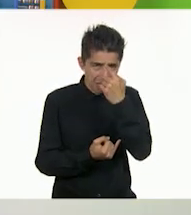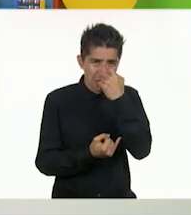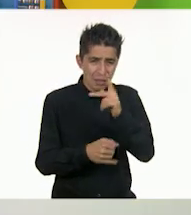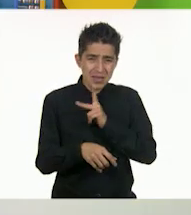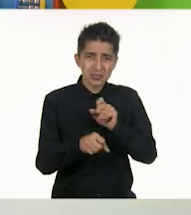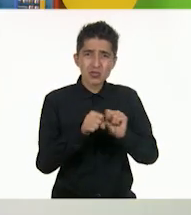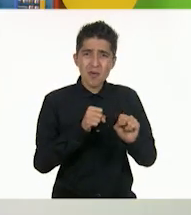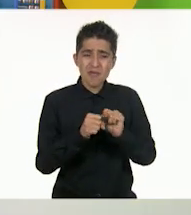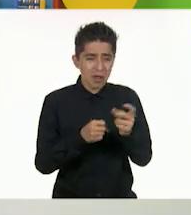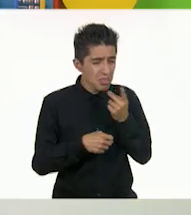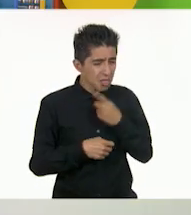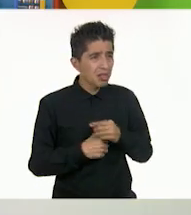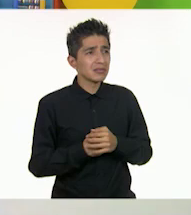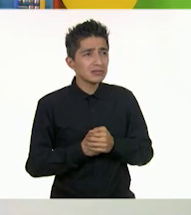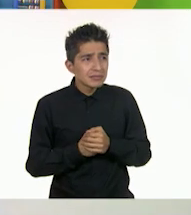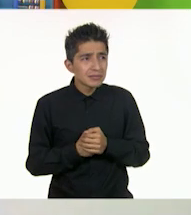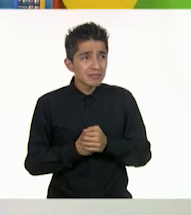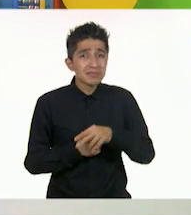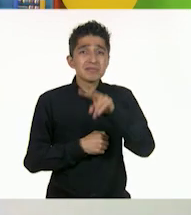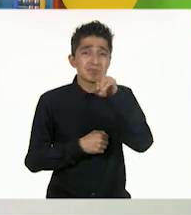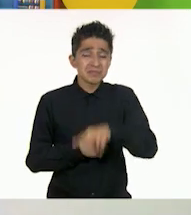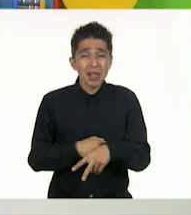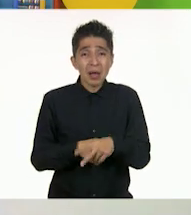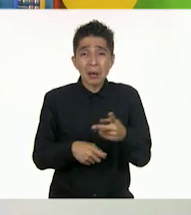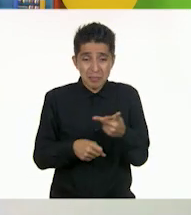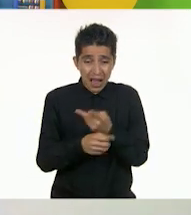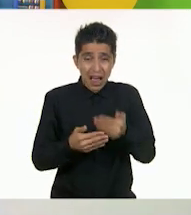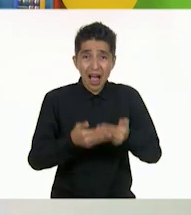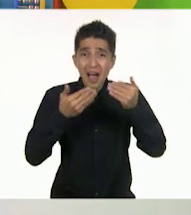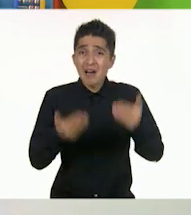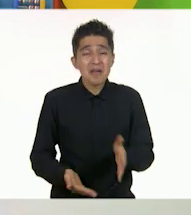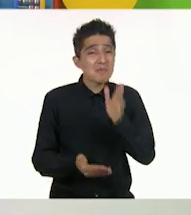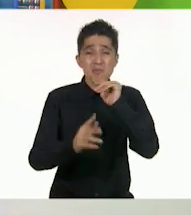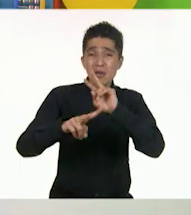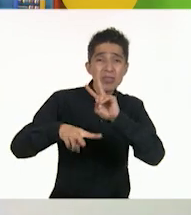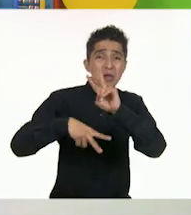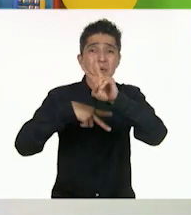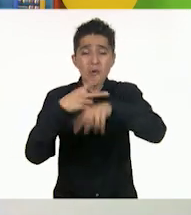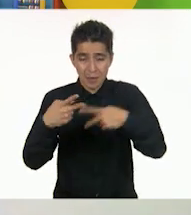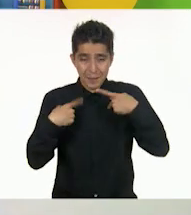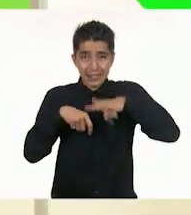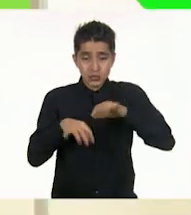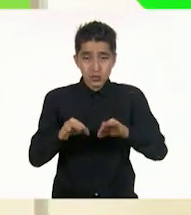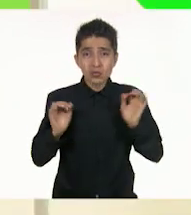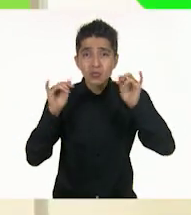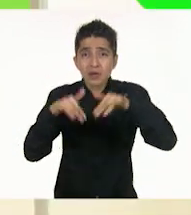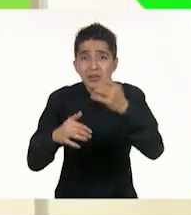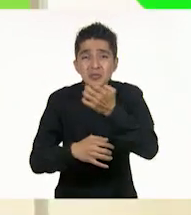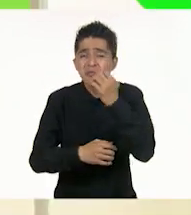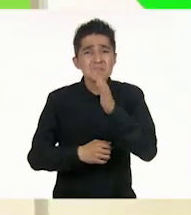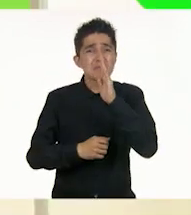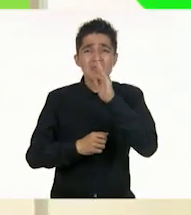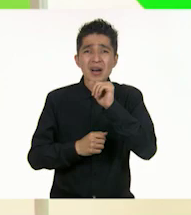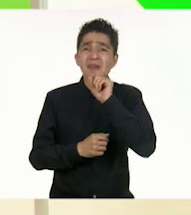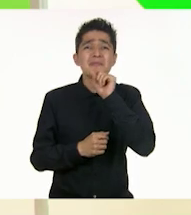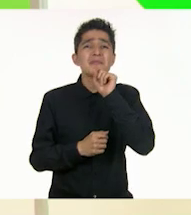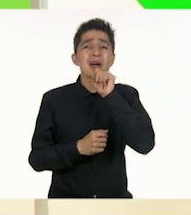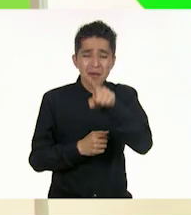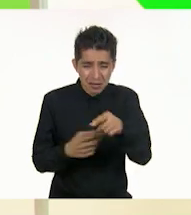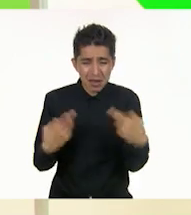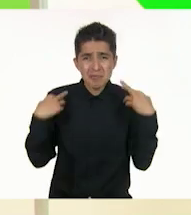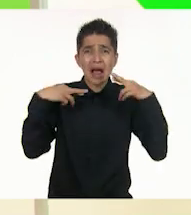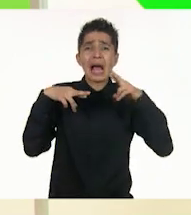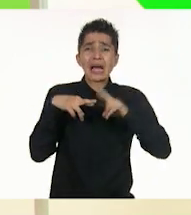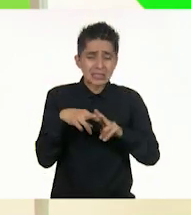Sí, es algo que les está pasando a los niños ahora que no pueden ir a la escuela. A las maestras nos pasa lo